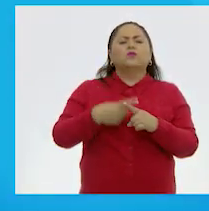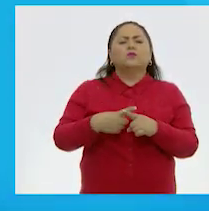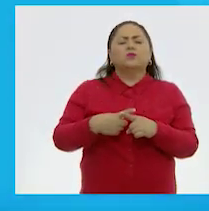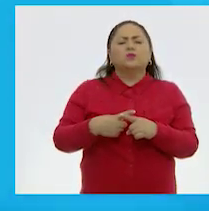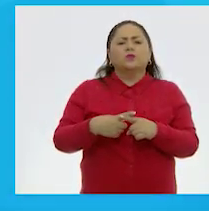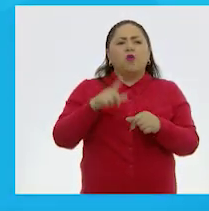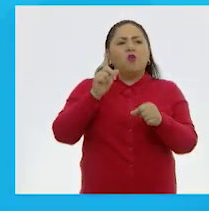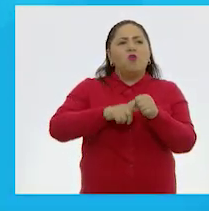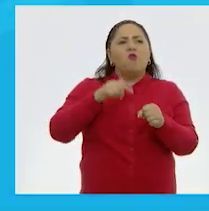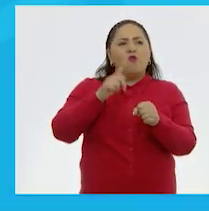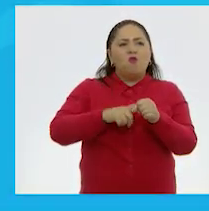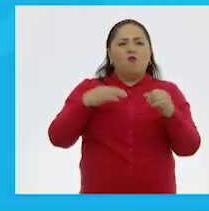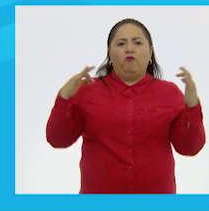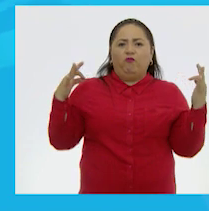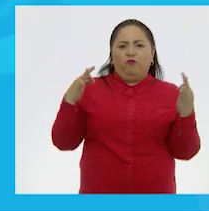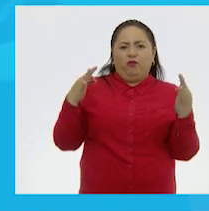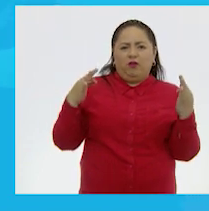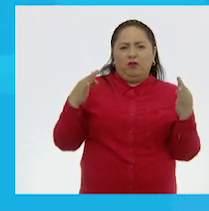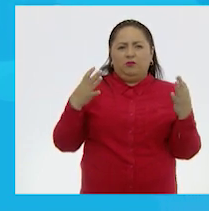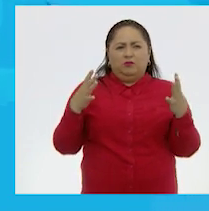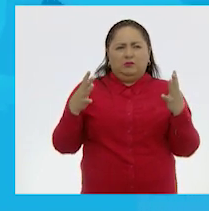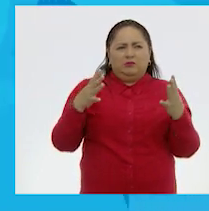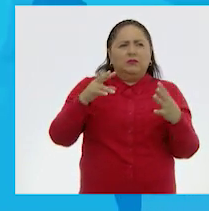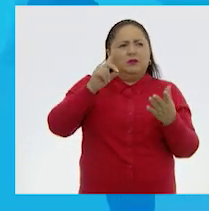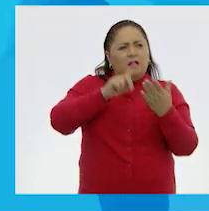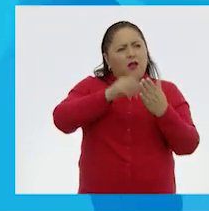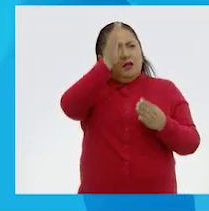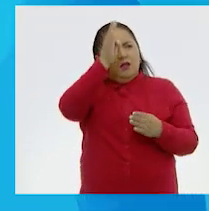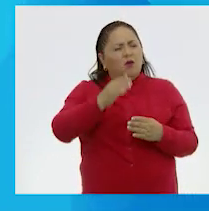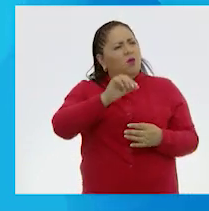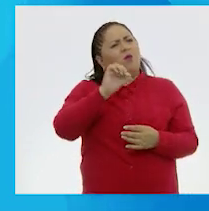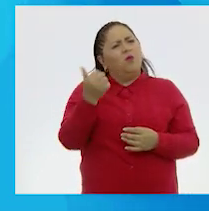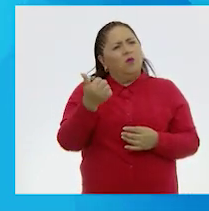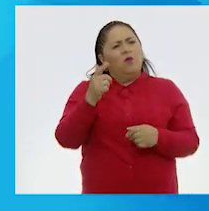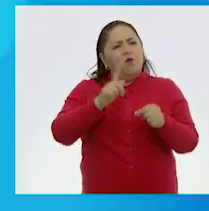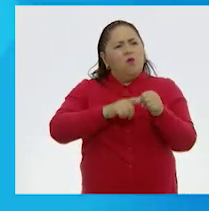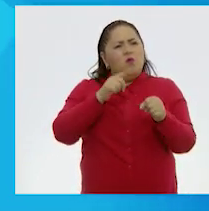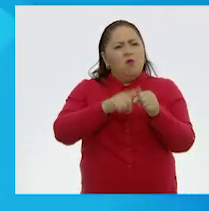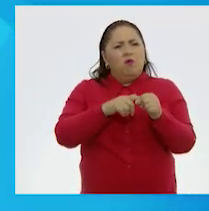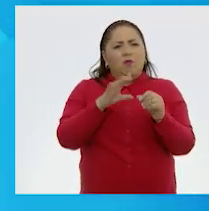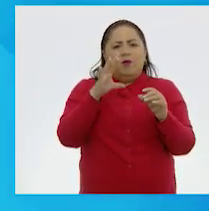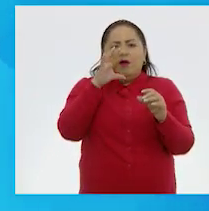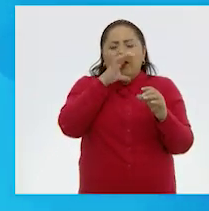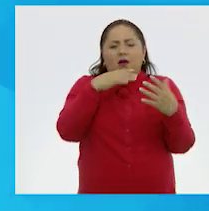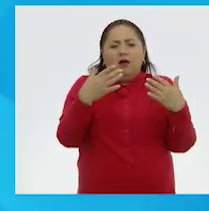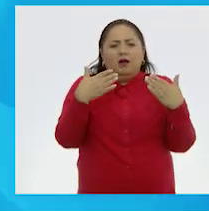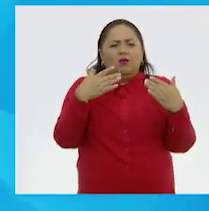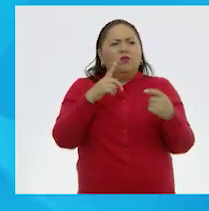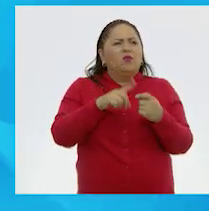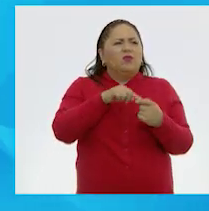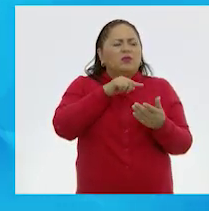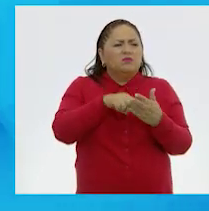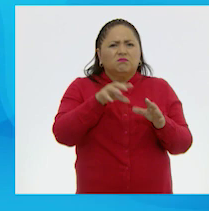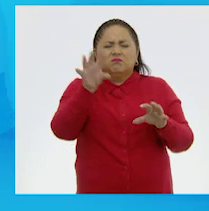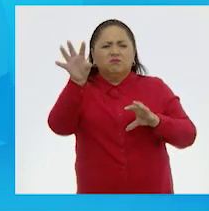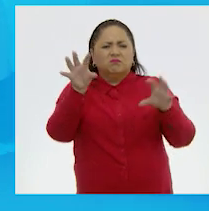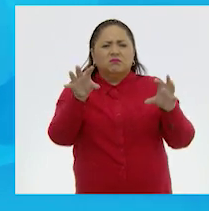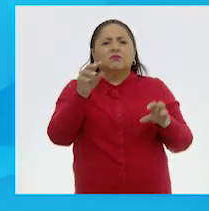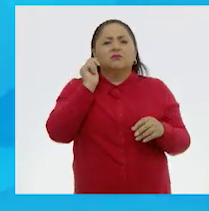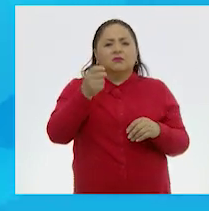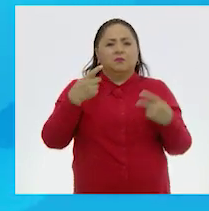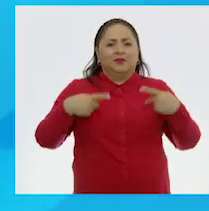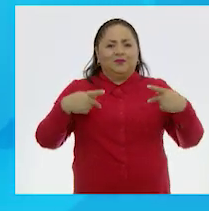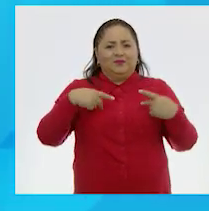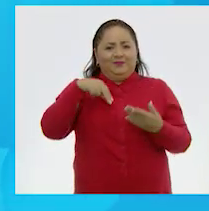colores fríos, pero ahí en medio tenemos colores cálidos. ¿En dónde están aplicados? En el